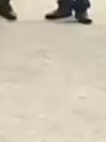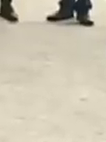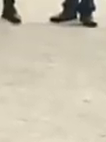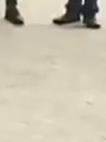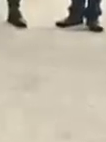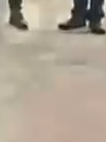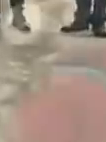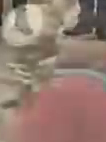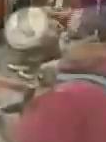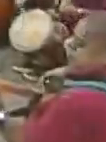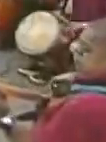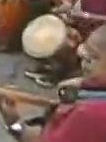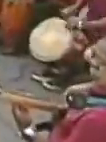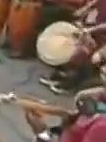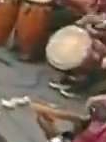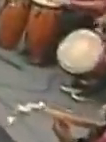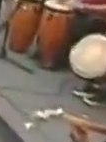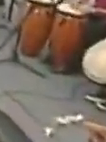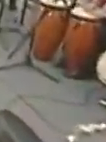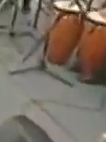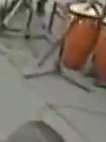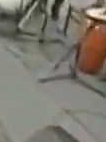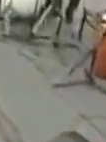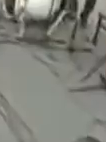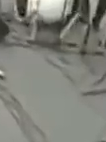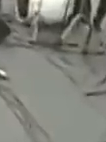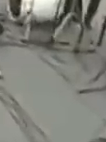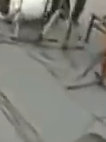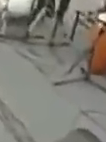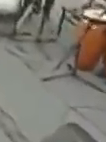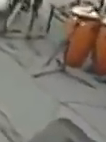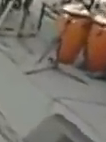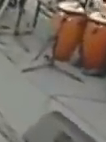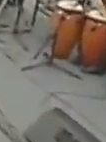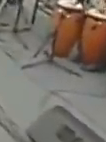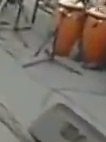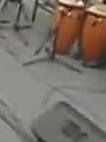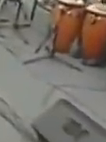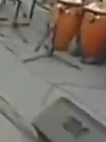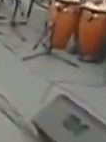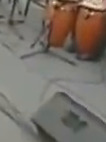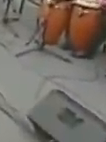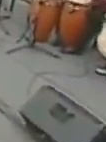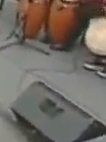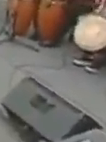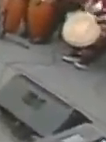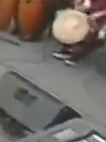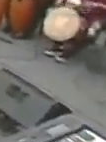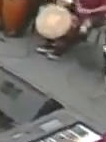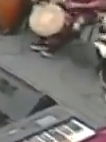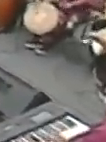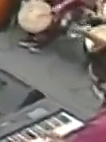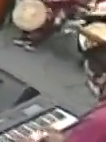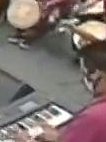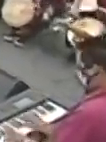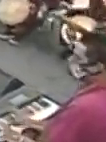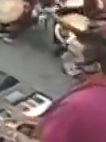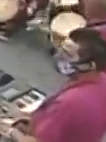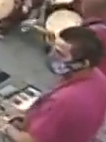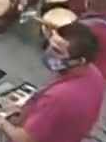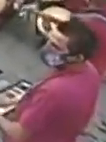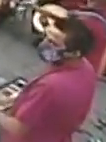fascina, y hasta me pone a bailar, O del sabor popular, que tiene el barrio y la esquina.